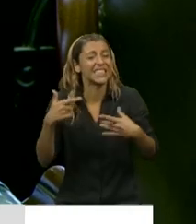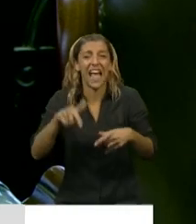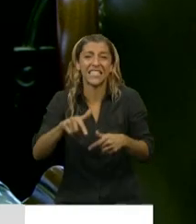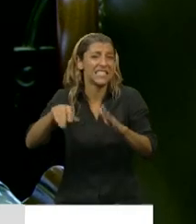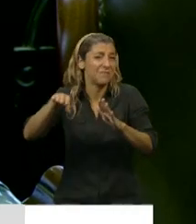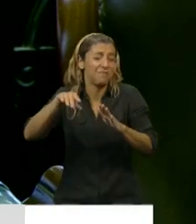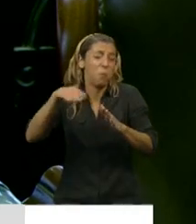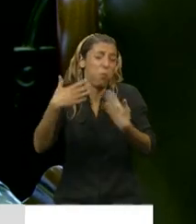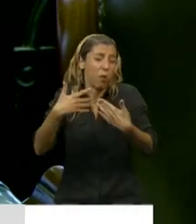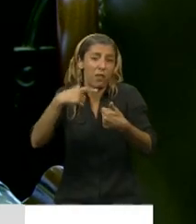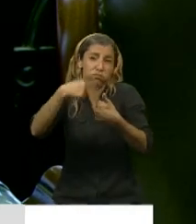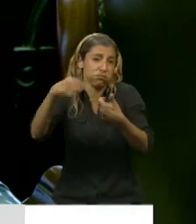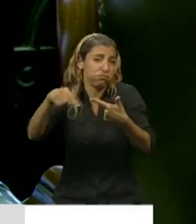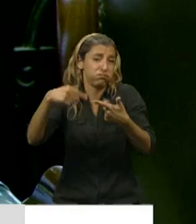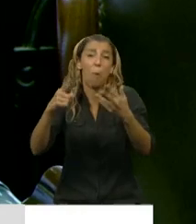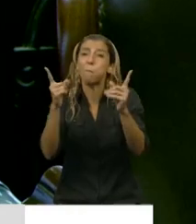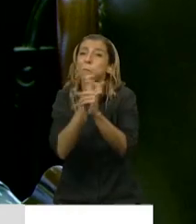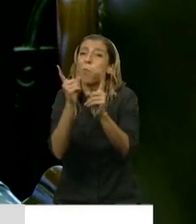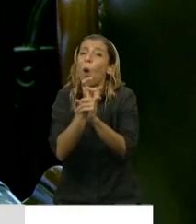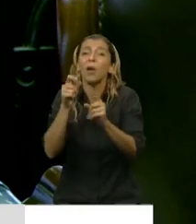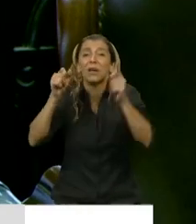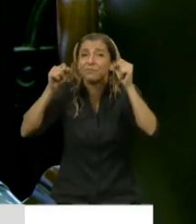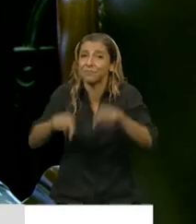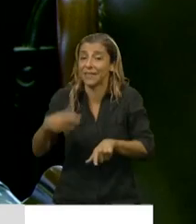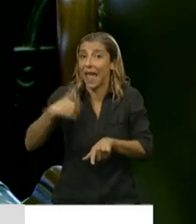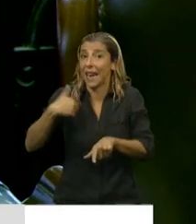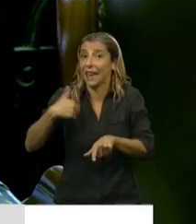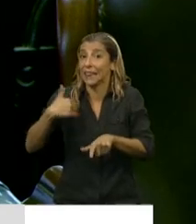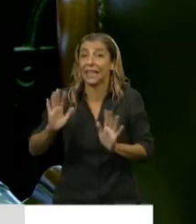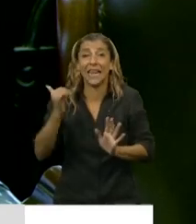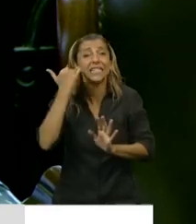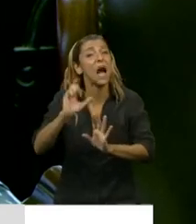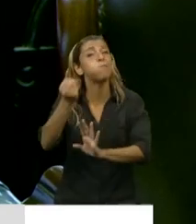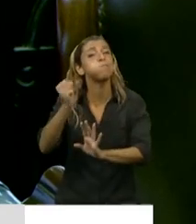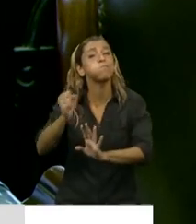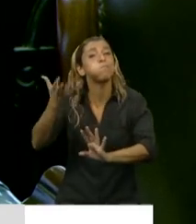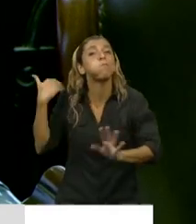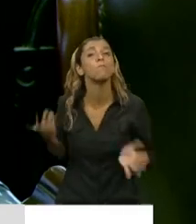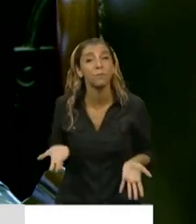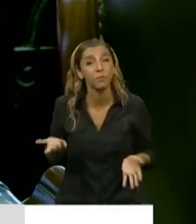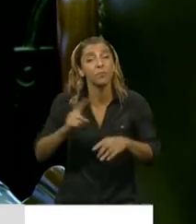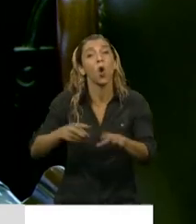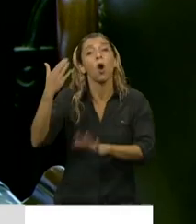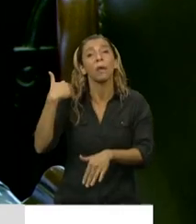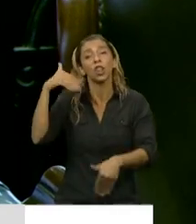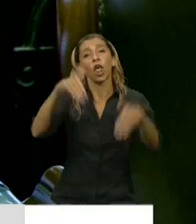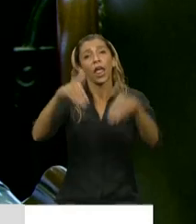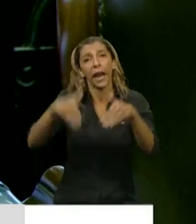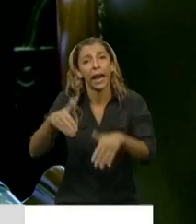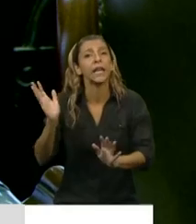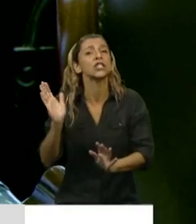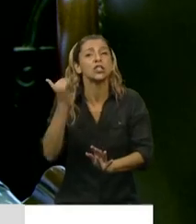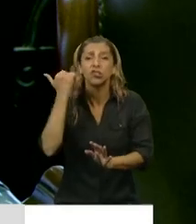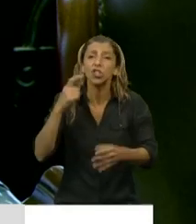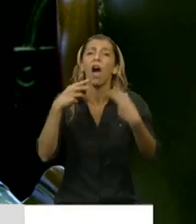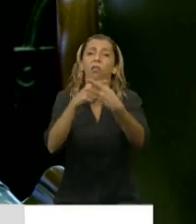horas enumerando problemas que todos debatimos durante el proceso electoral, que todos debatimos en diciembre, que todos debatimos